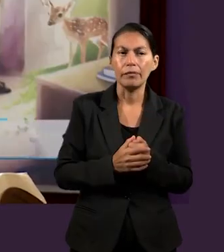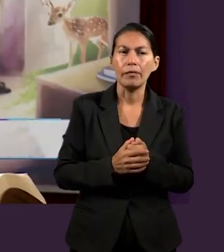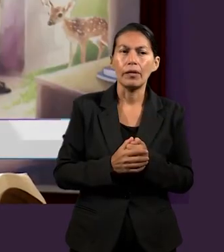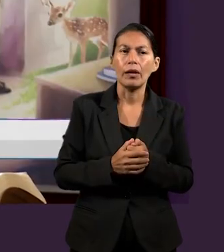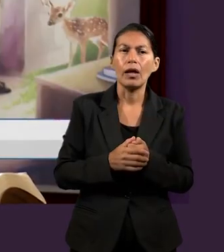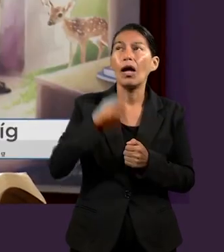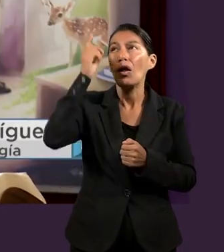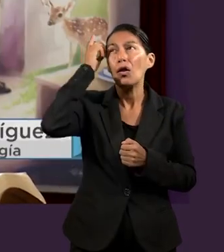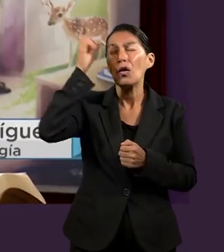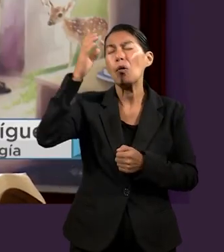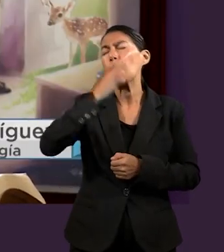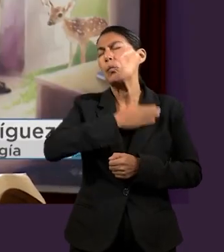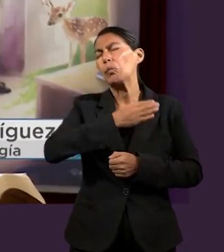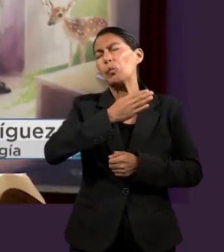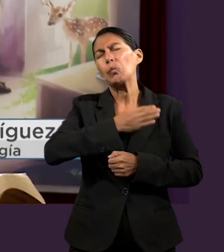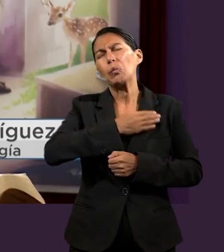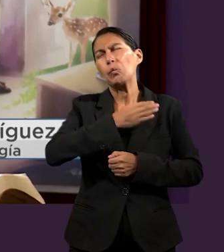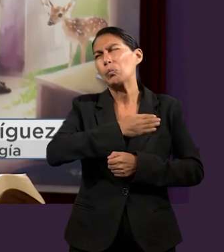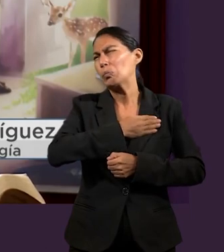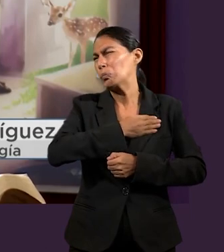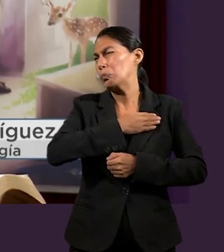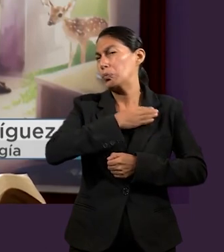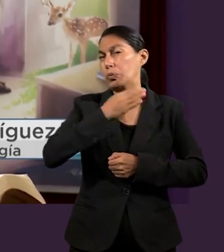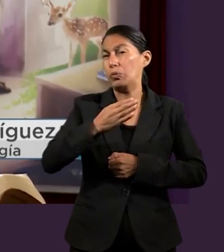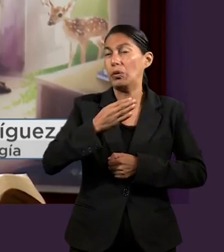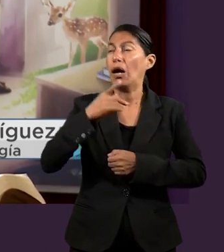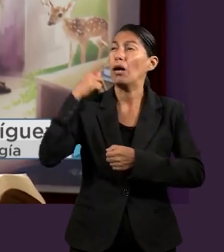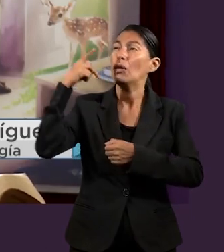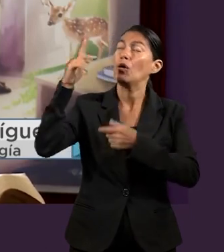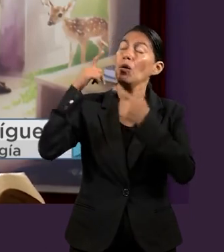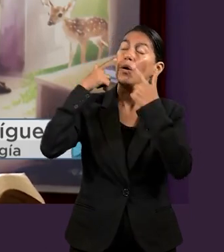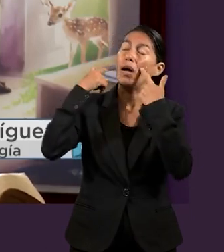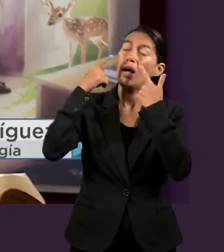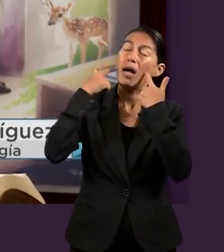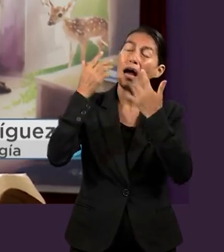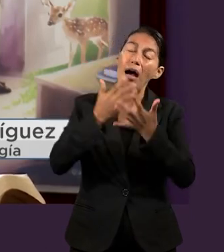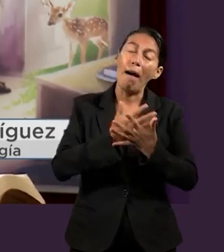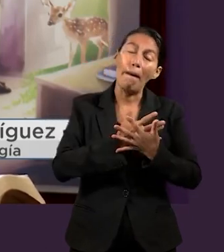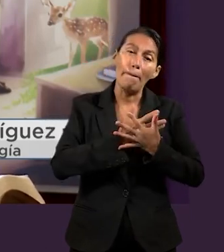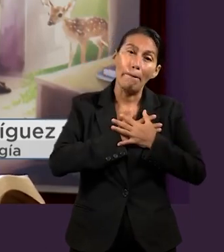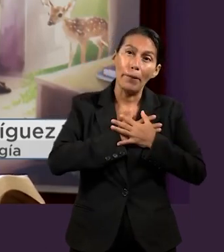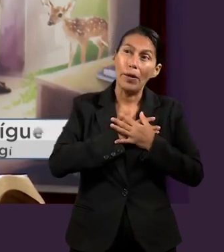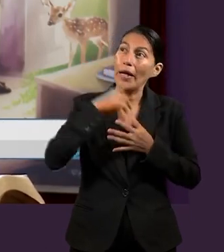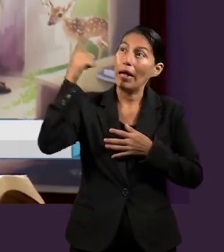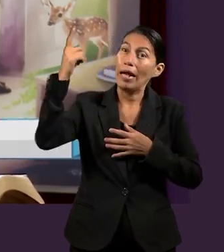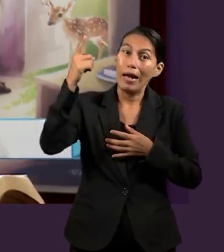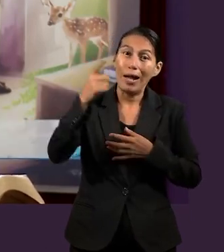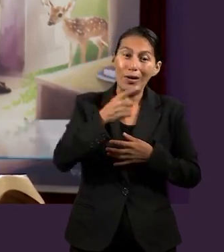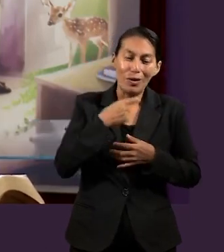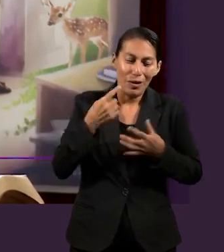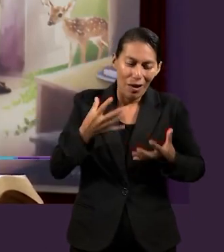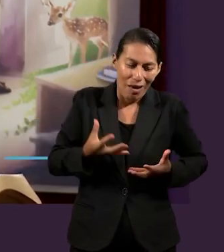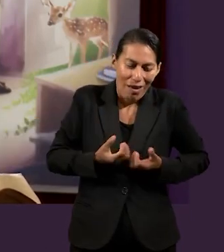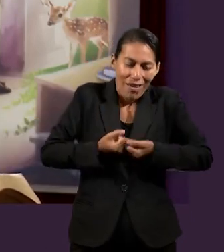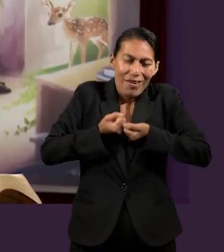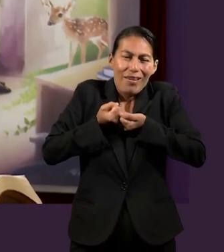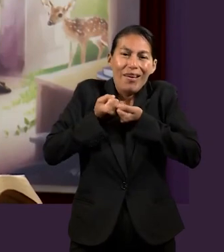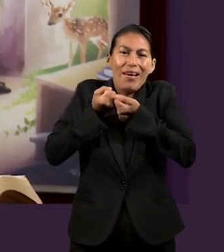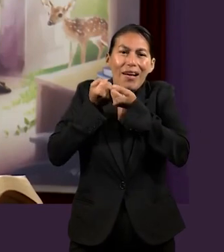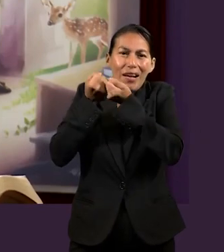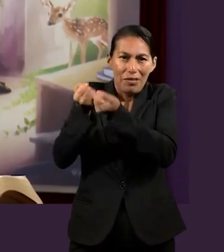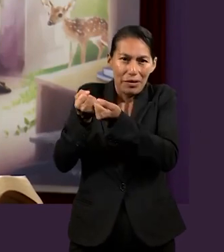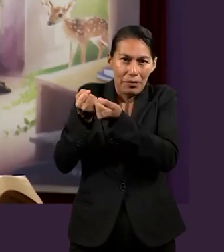nuestro Señor Jesucristo es que somos rescatados de lo que antes hacíamos. Es decir, quizás Satanás nos